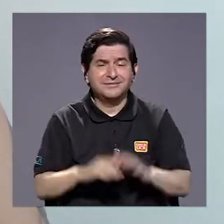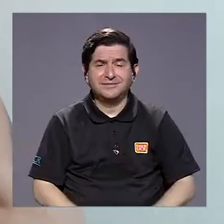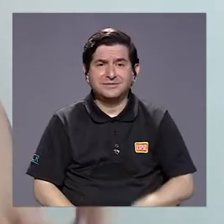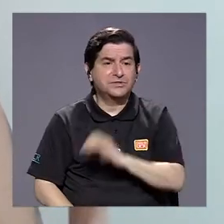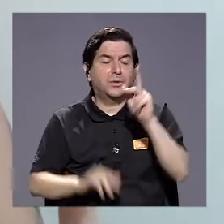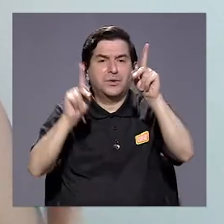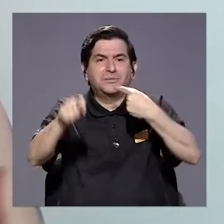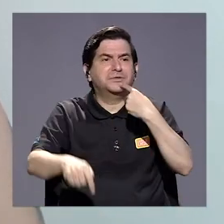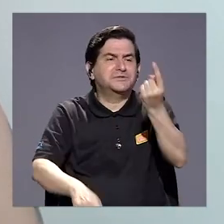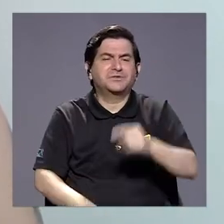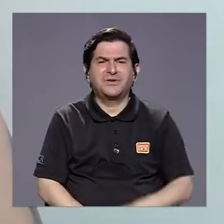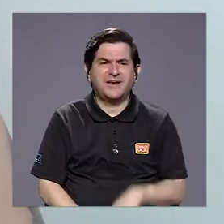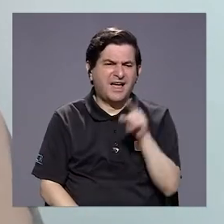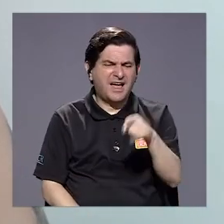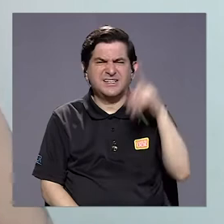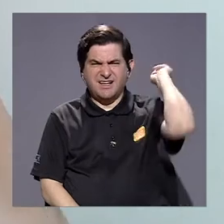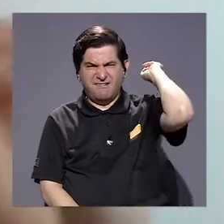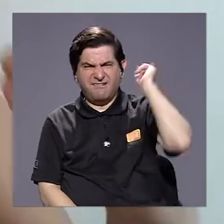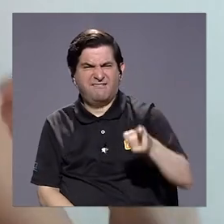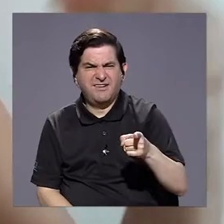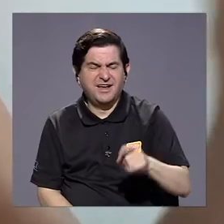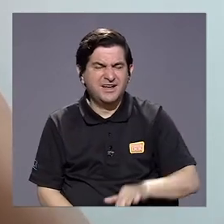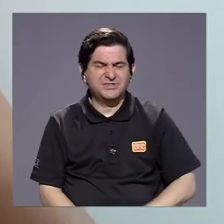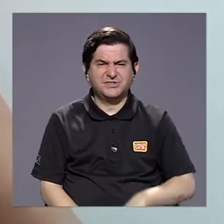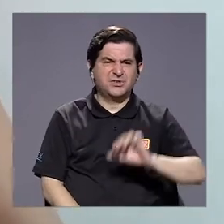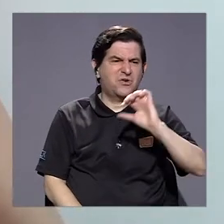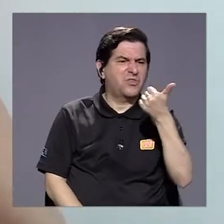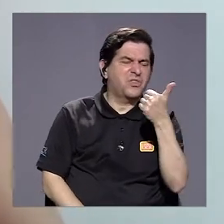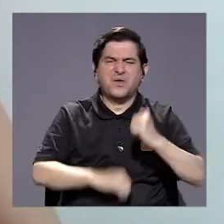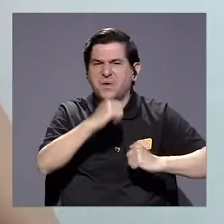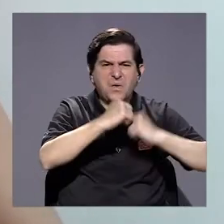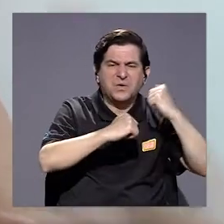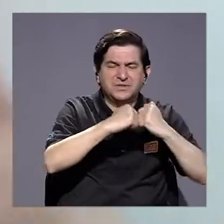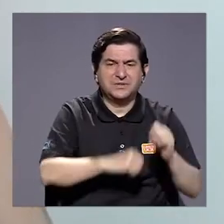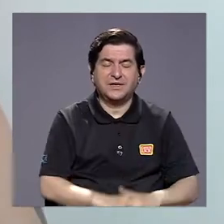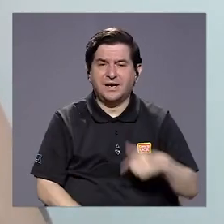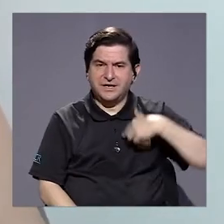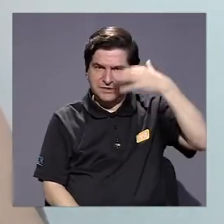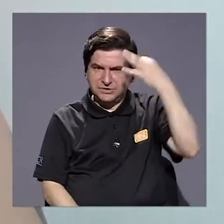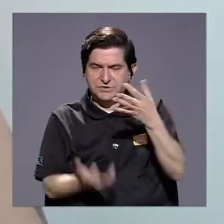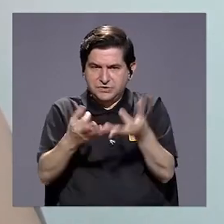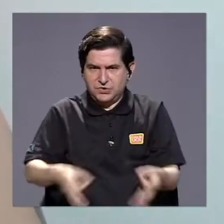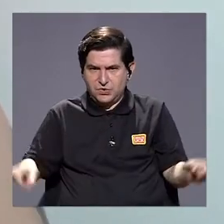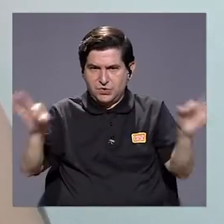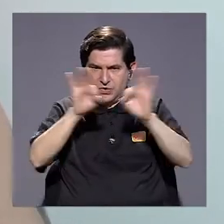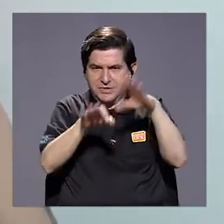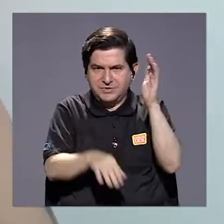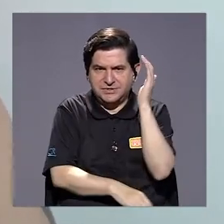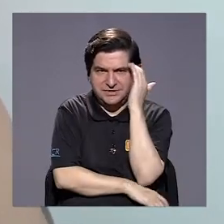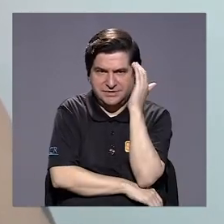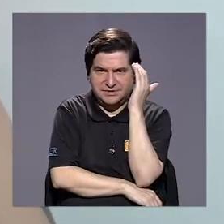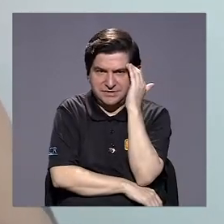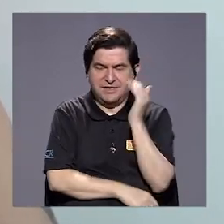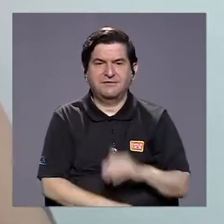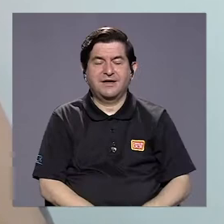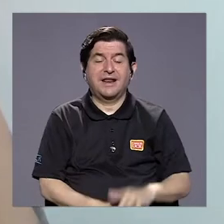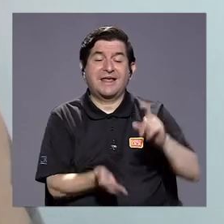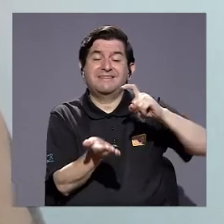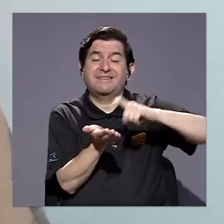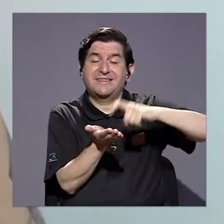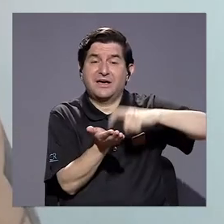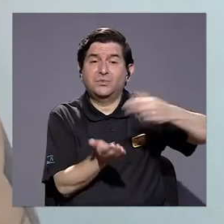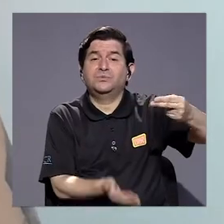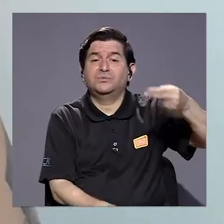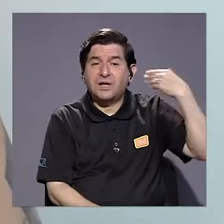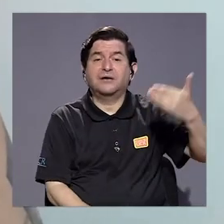don Oren, o gente que plantea que esto es una imposición de terceras estructuras. Yo creo que es fundamental que sepamos que hay